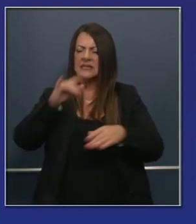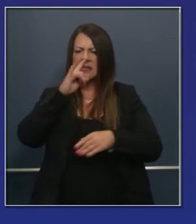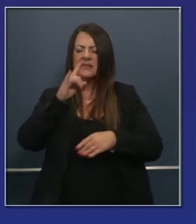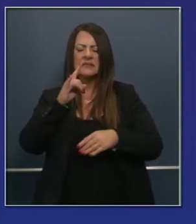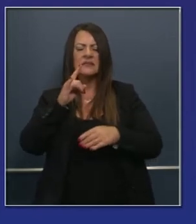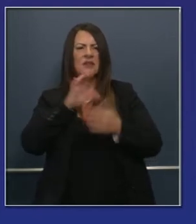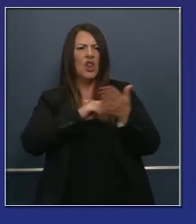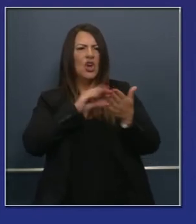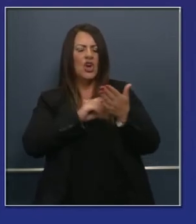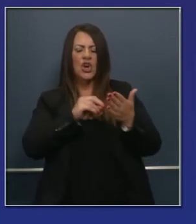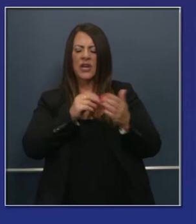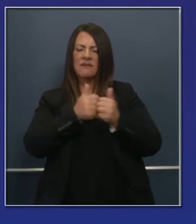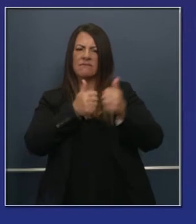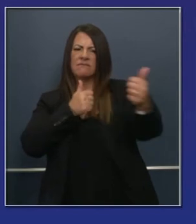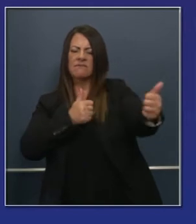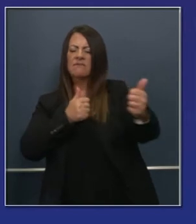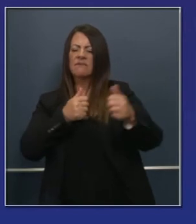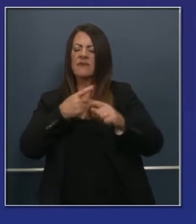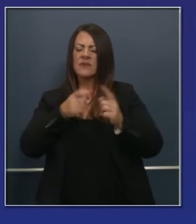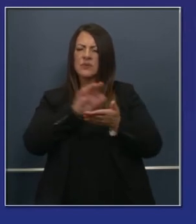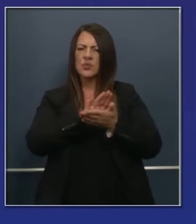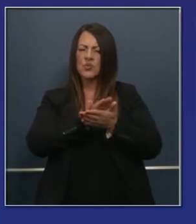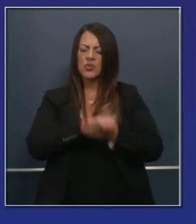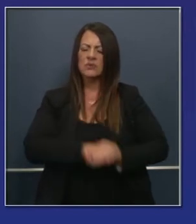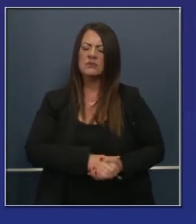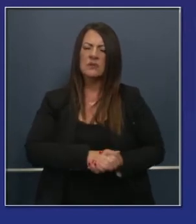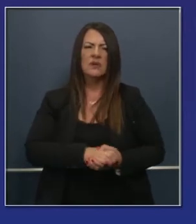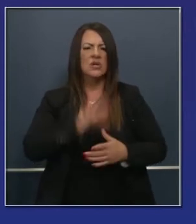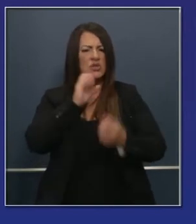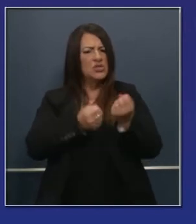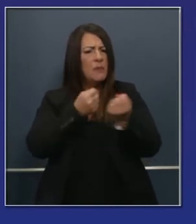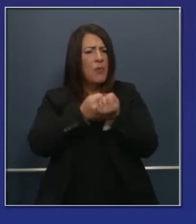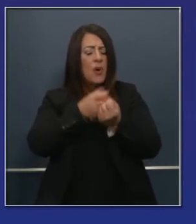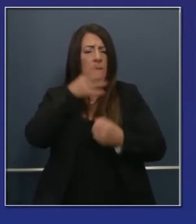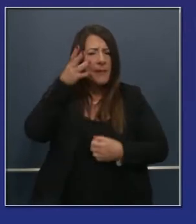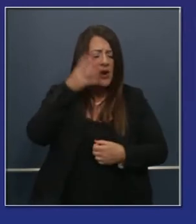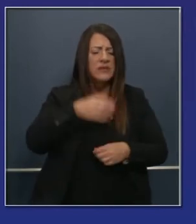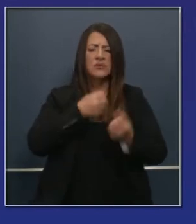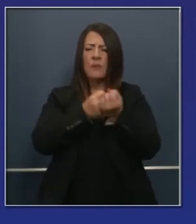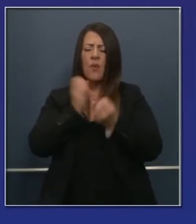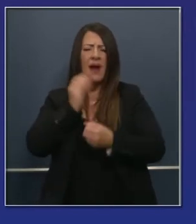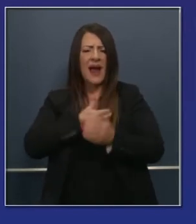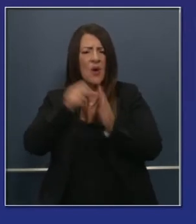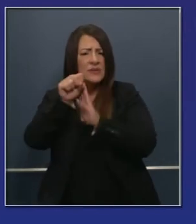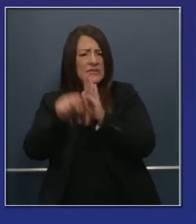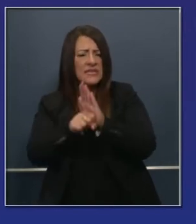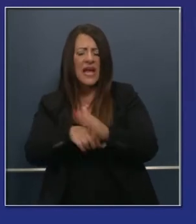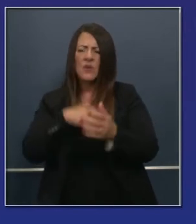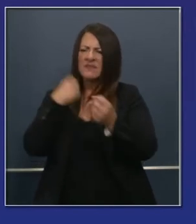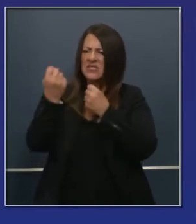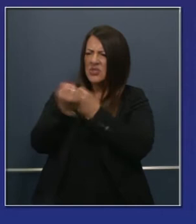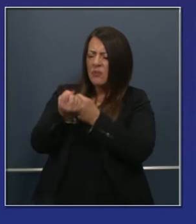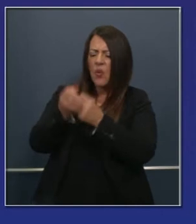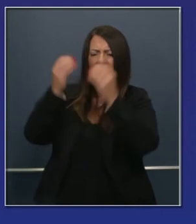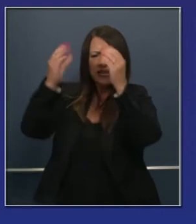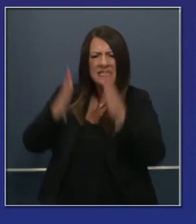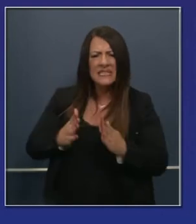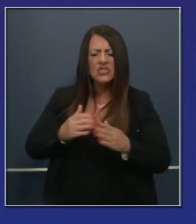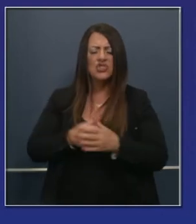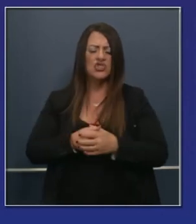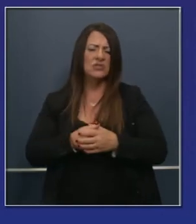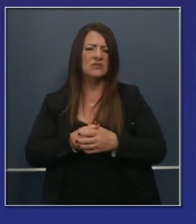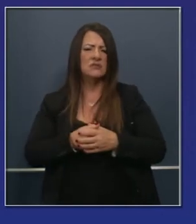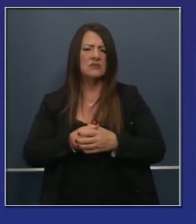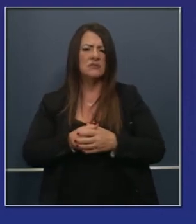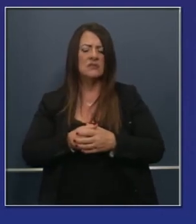digital como estado y para el futuro de nuestro estado. Para apoyar a nuestros padres y maestros que tal